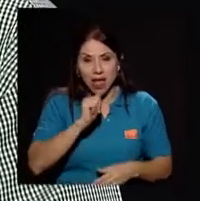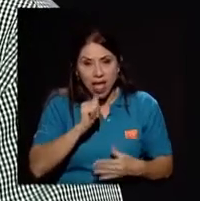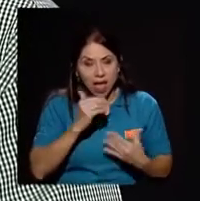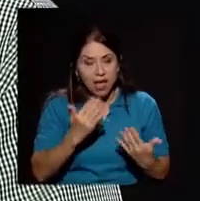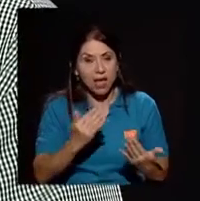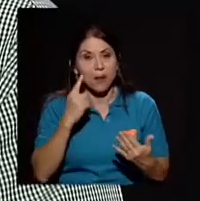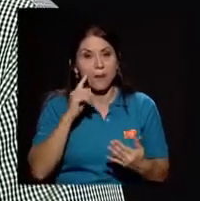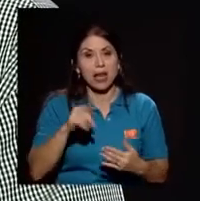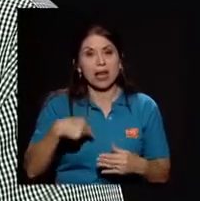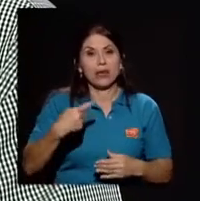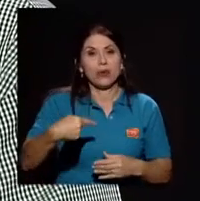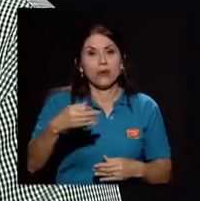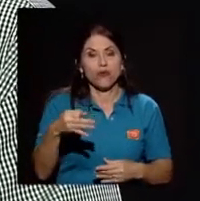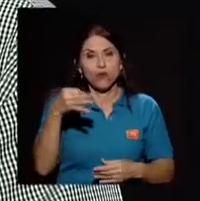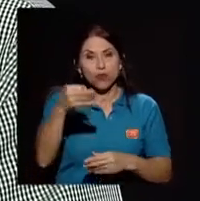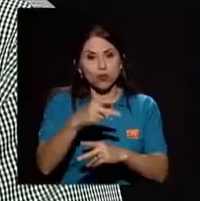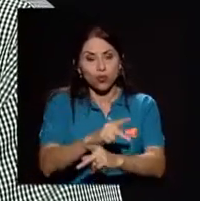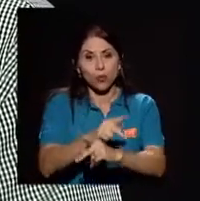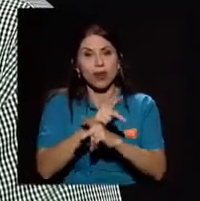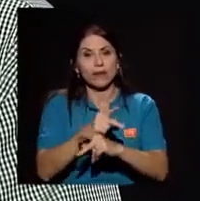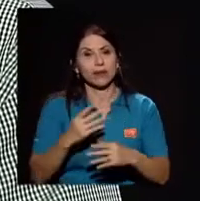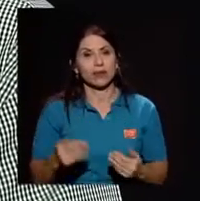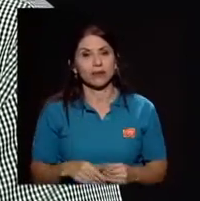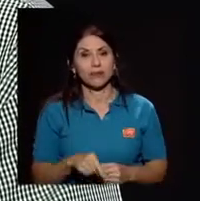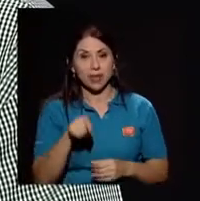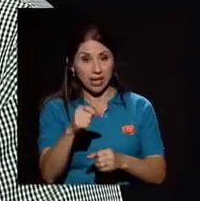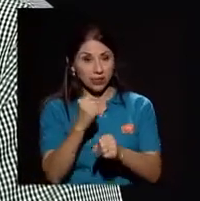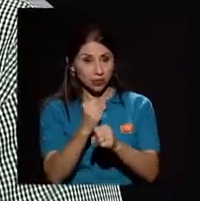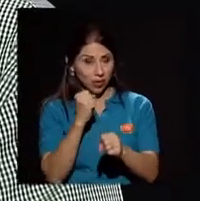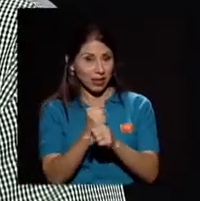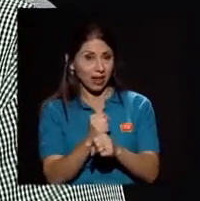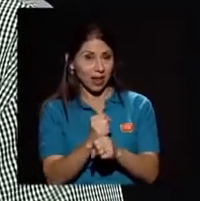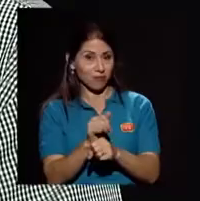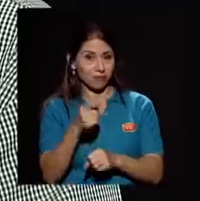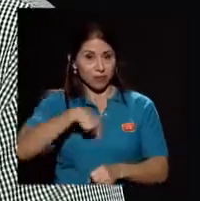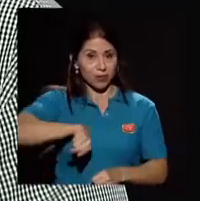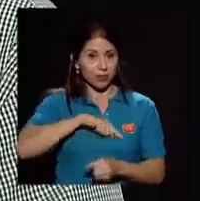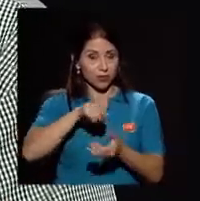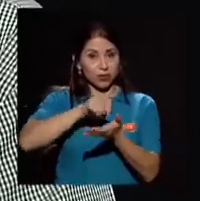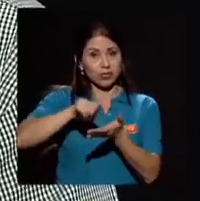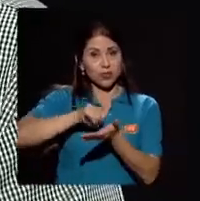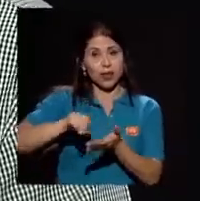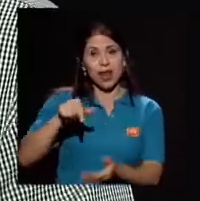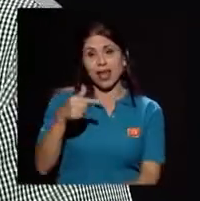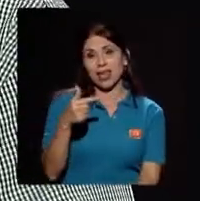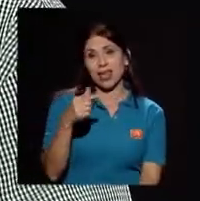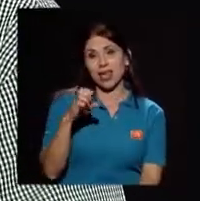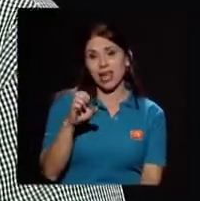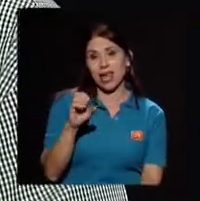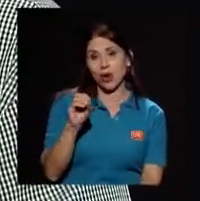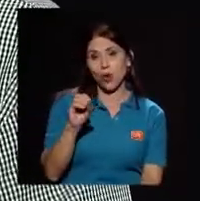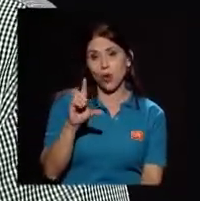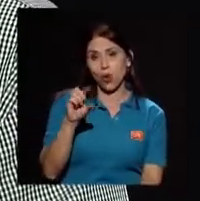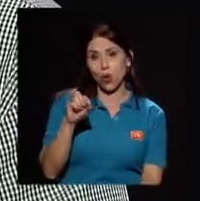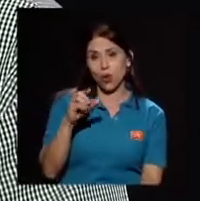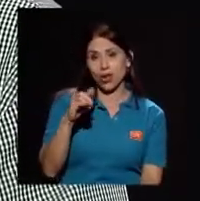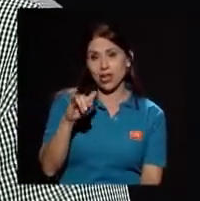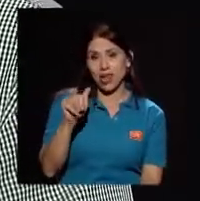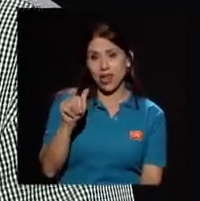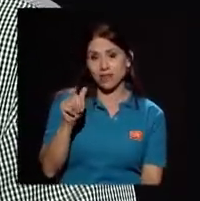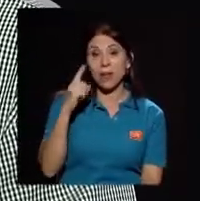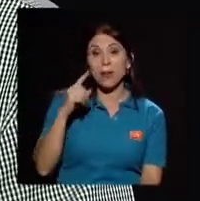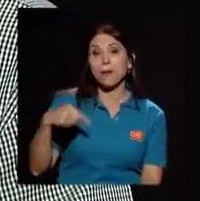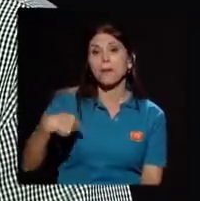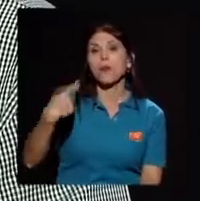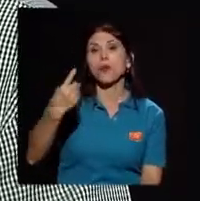esa es una de las tareas más bien uno de los retos que tenemos como geología para los próximos 50 años que